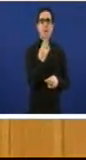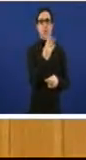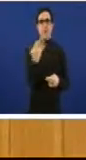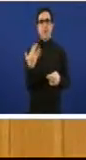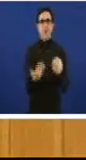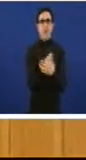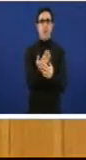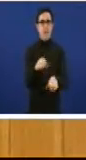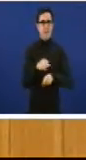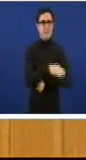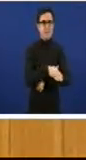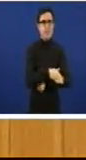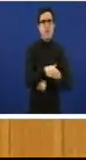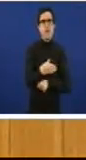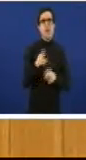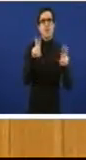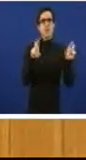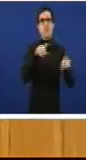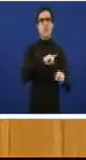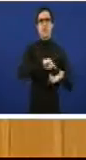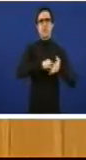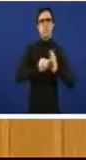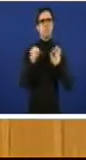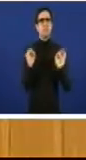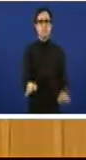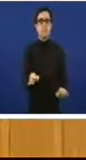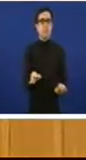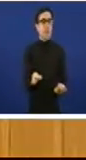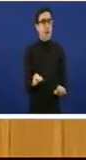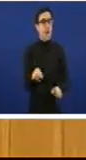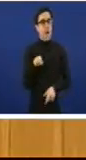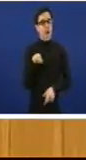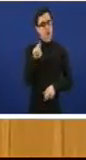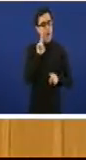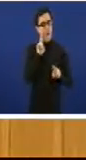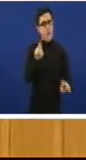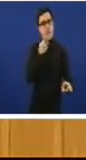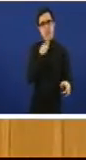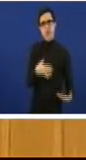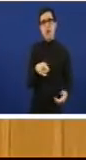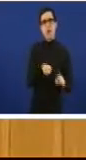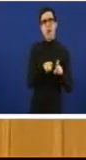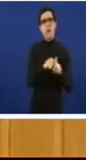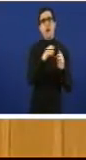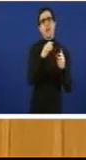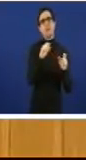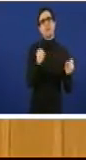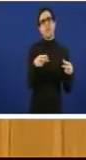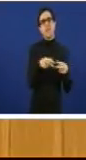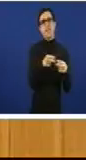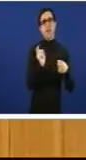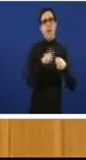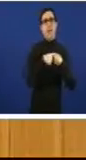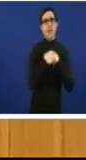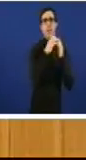E aí están. Teñen unha baixada da afilación na Seguridade Social de máis de 57